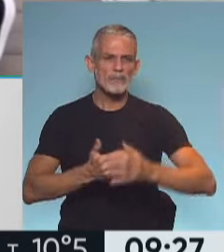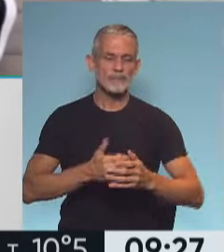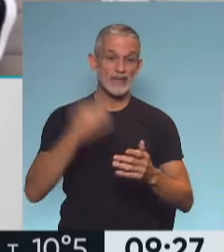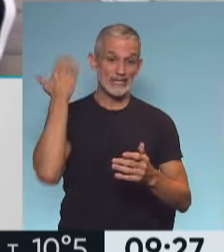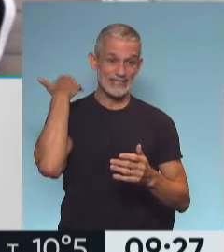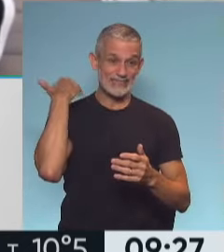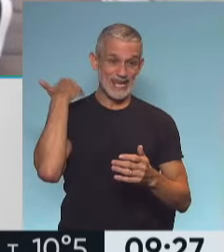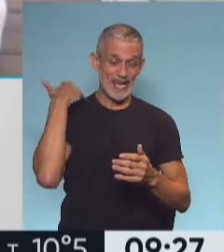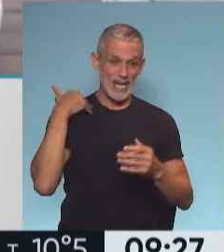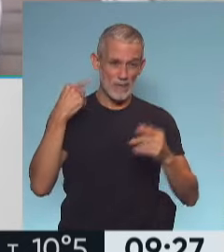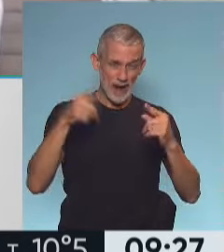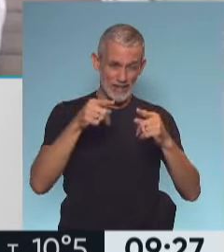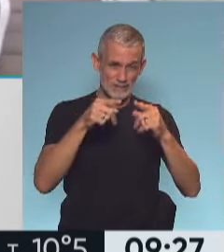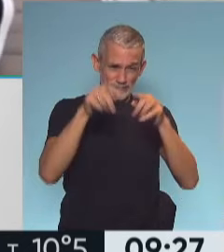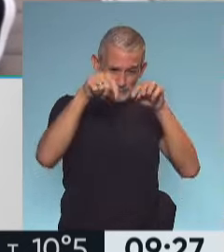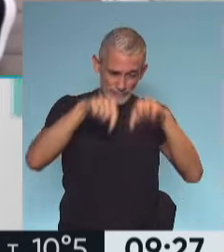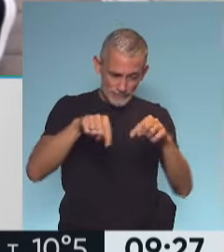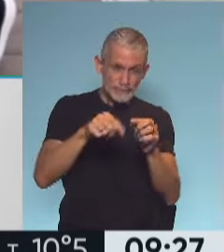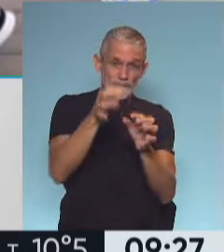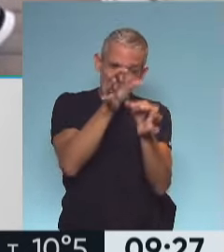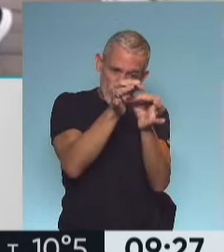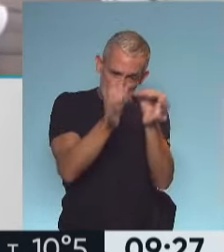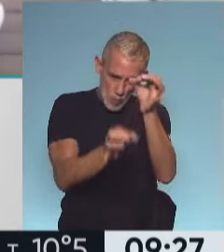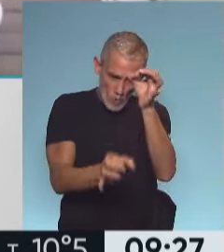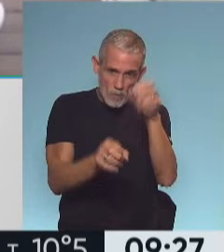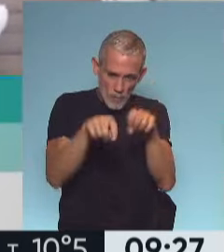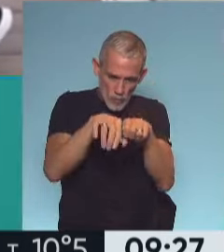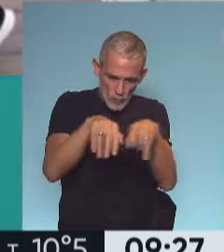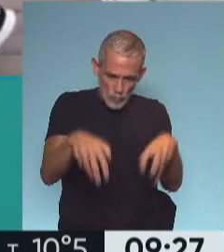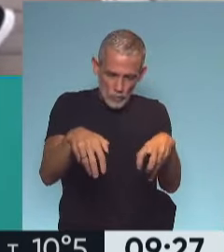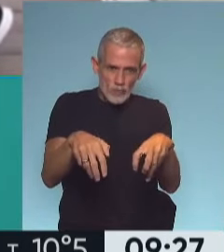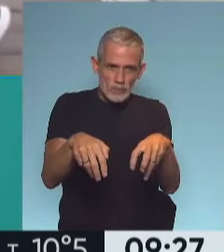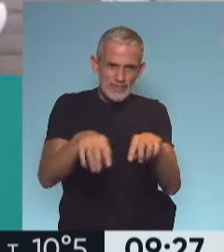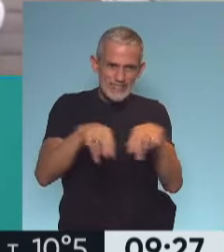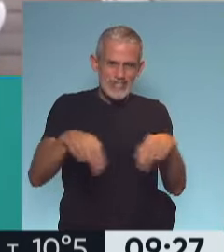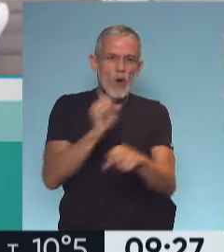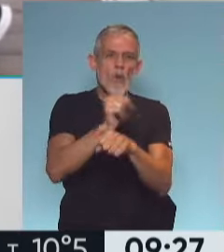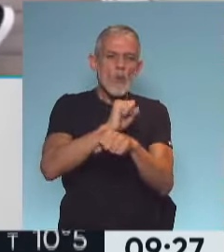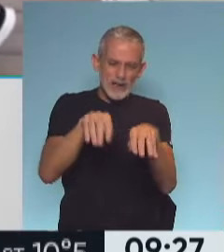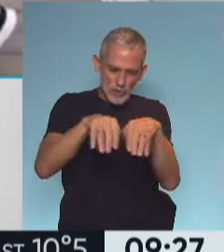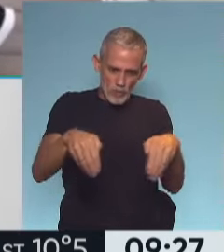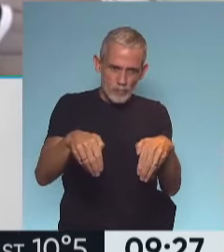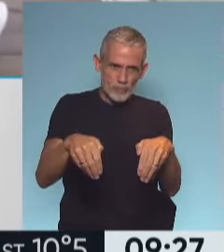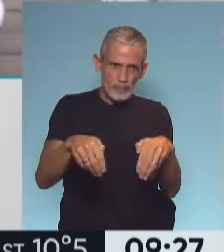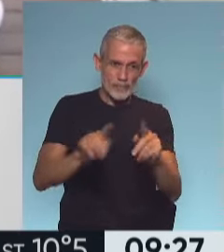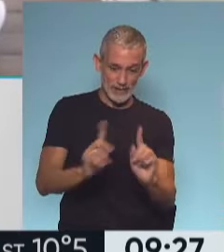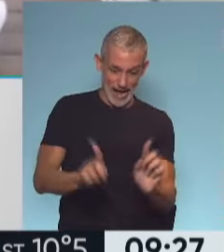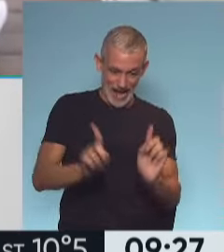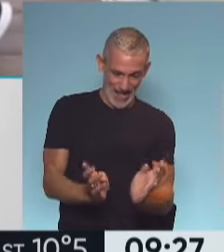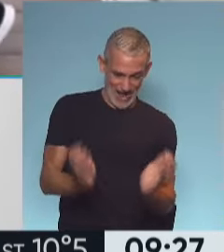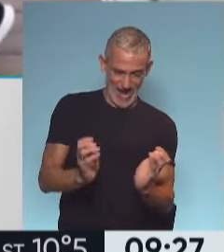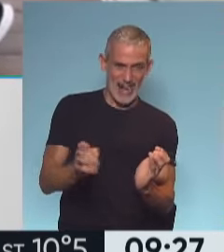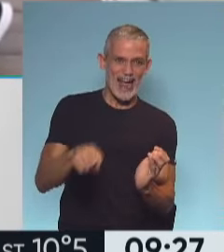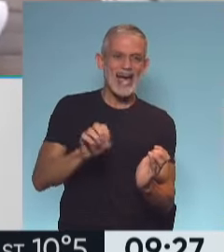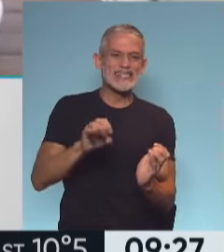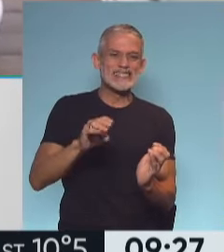saliendo por detrás de las lumbares como dos ganchos que se insertan en la parte anterior de los músculos arriba en donde está